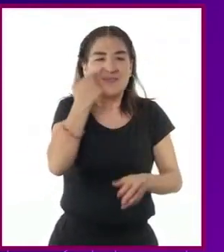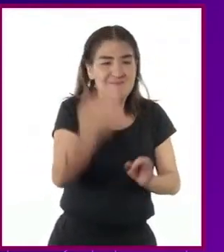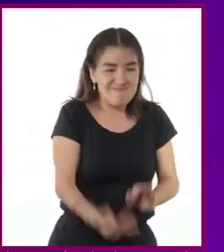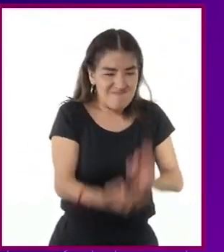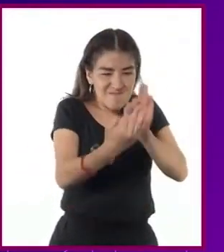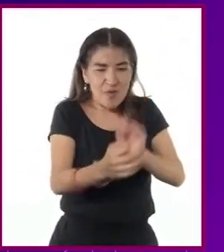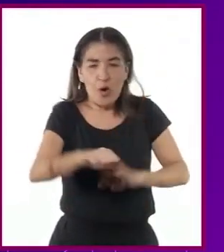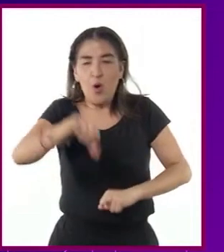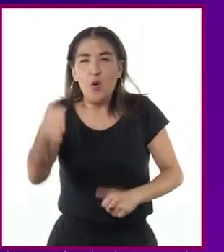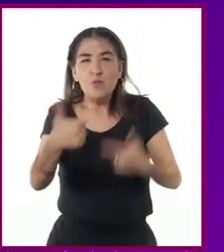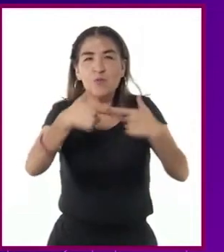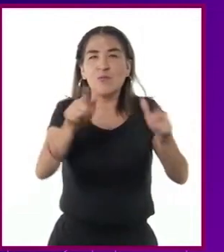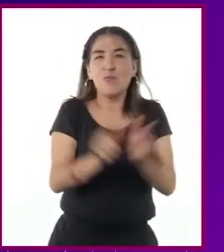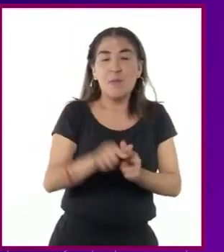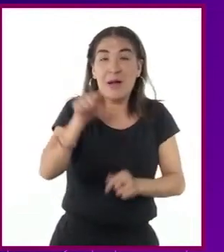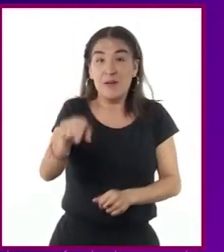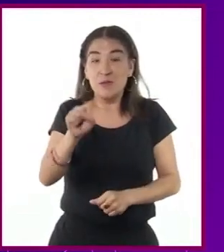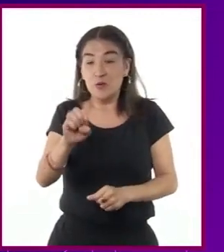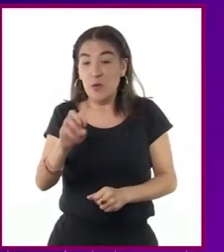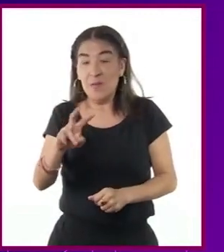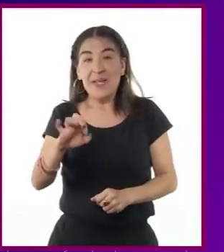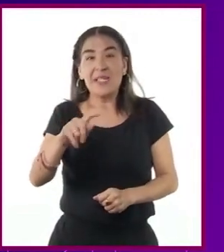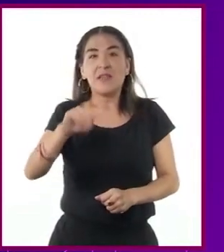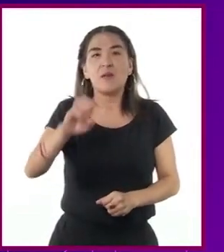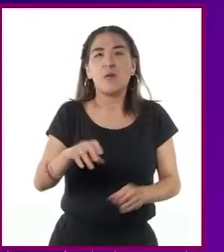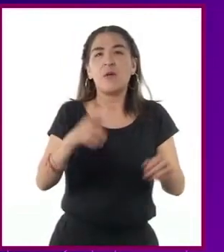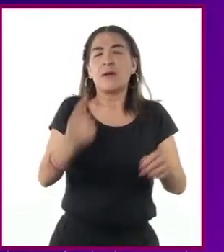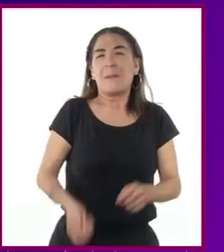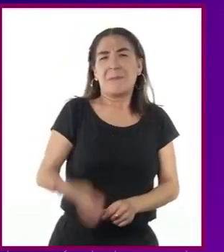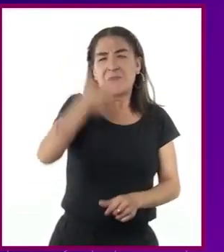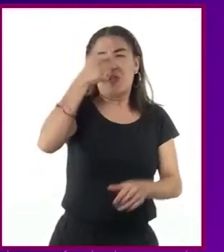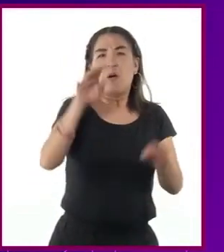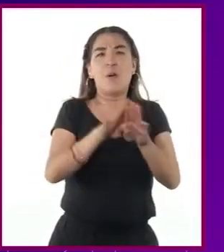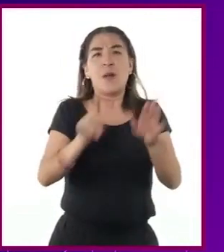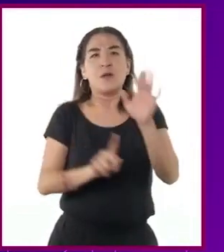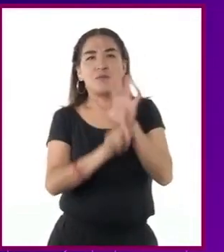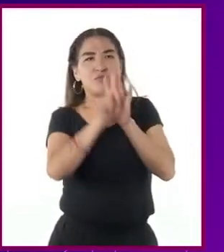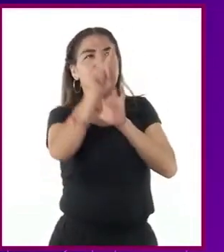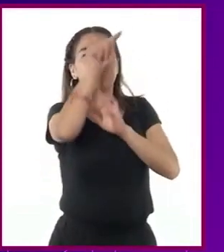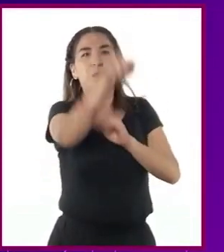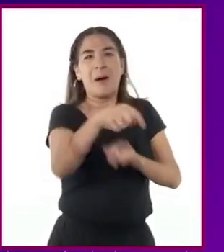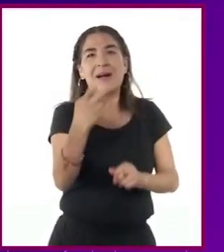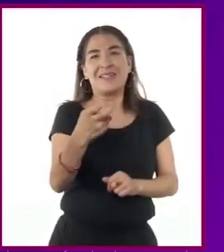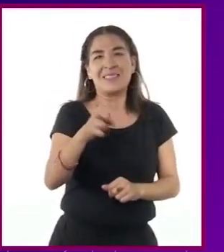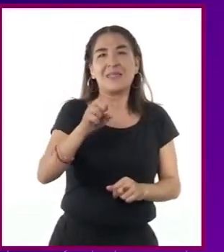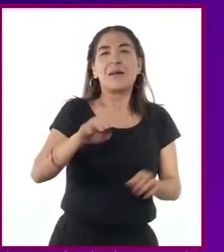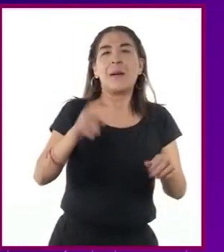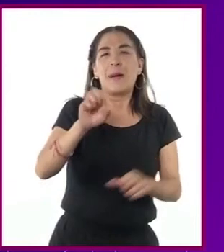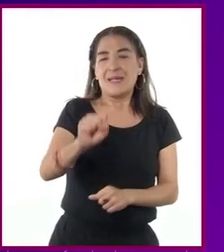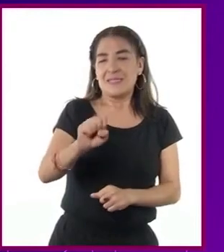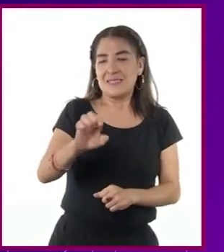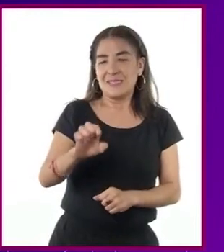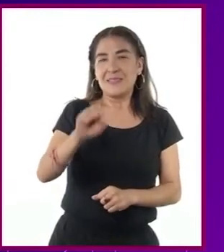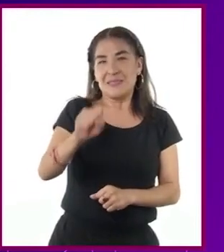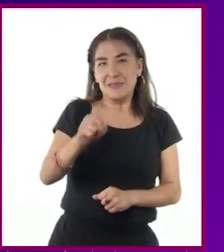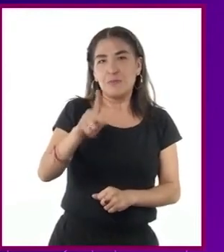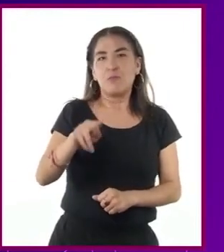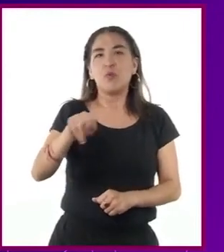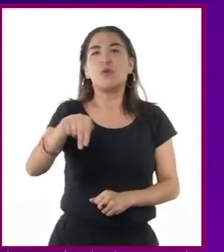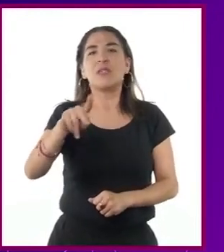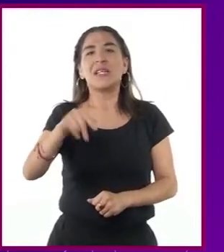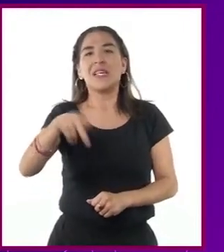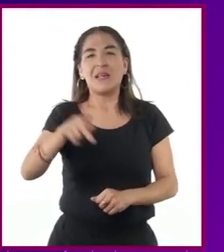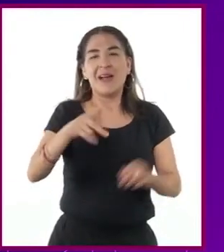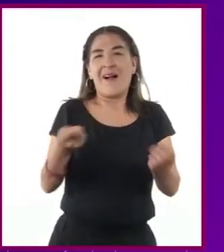otros. Los soviéticos fueron los primeros en lanzar un satélite, el Sputnik, que dio la vuelta